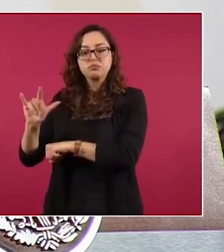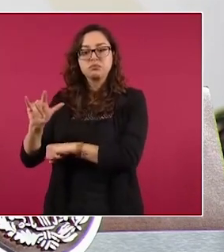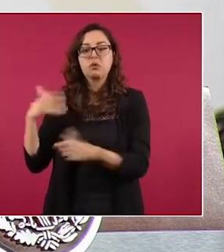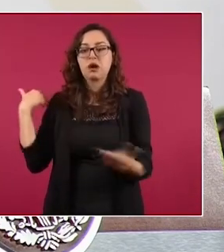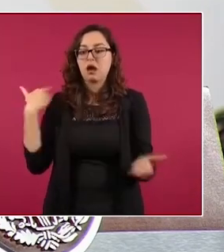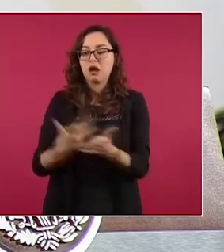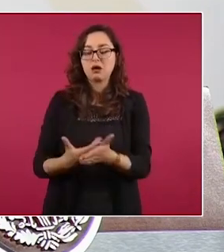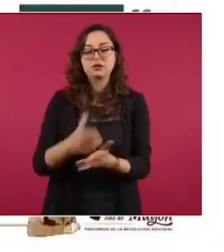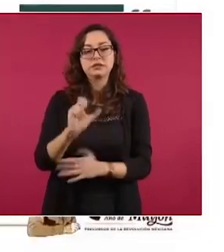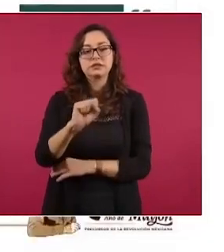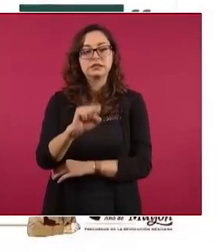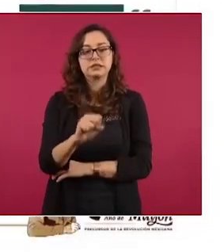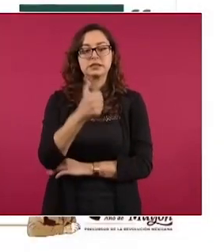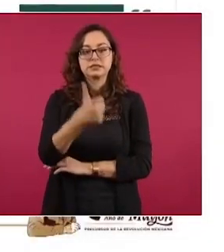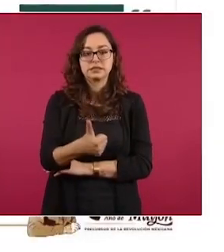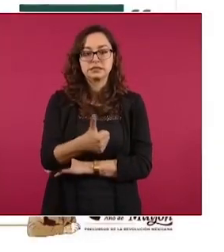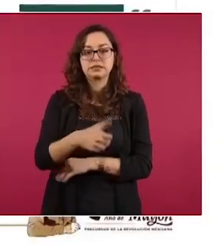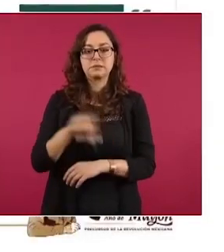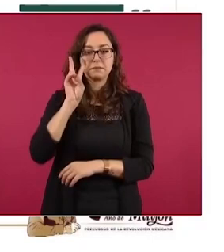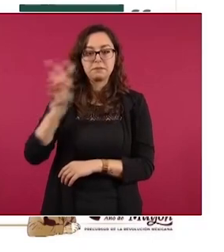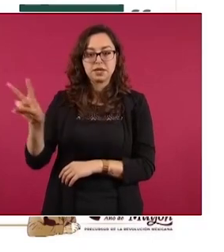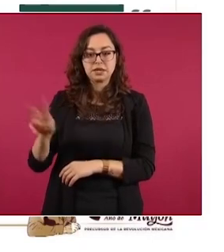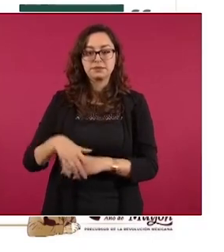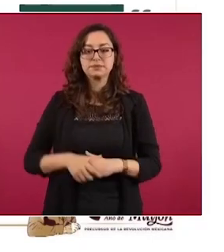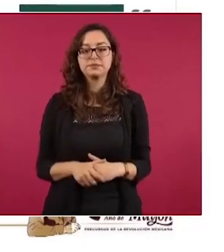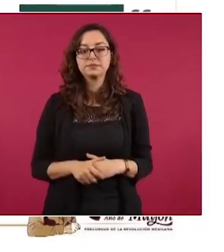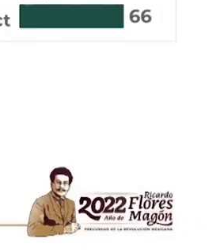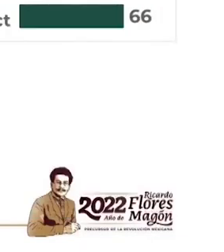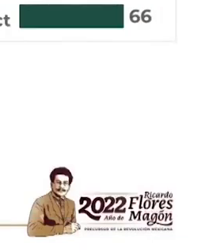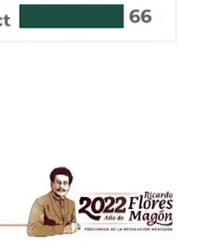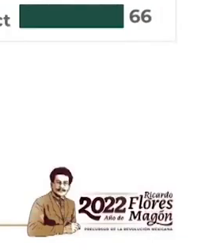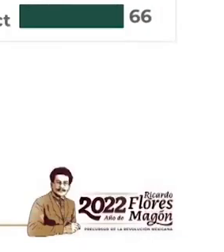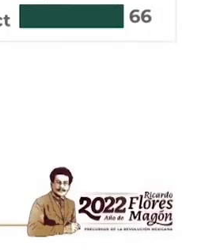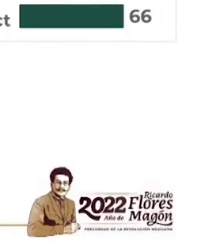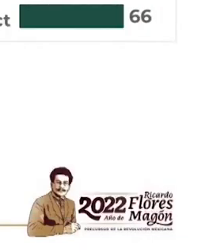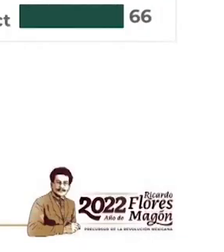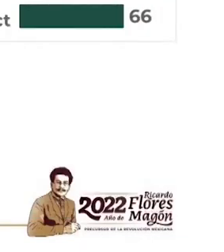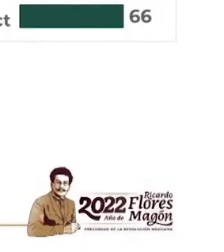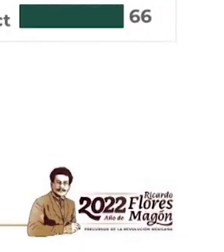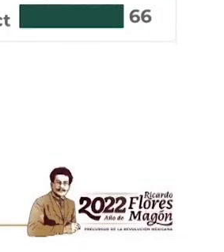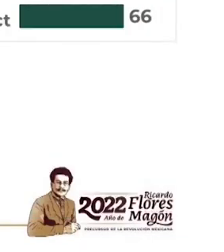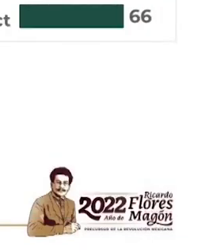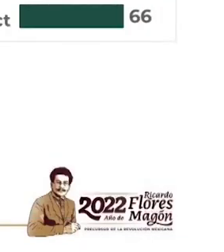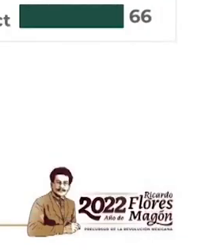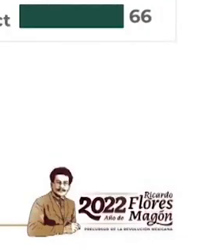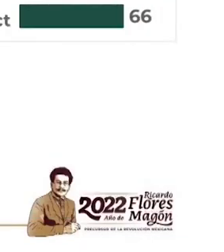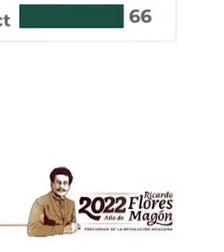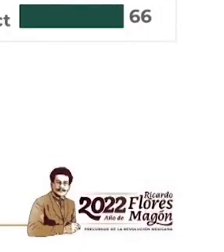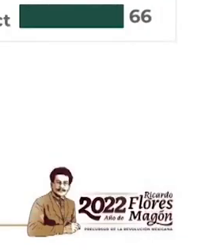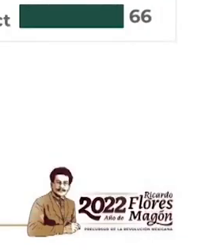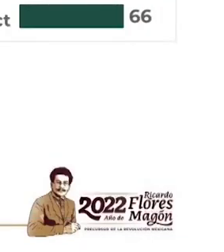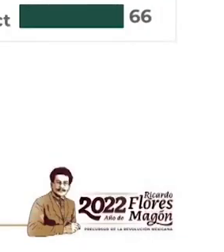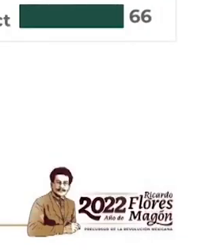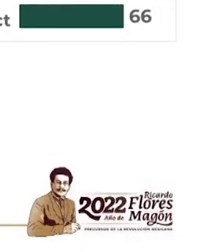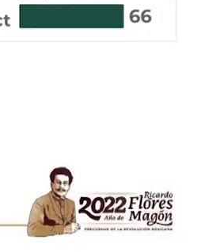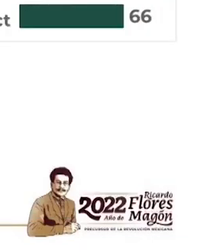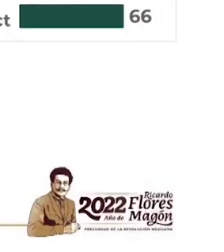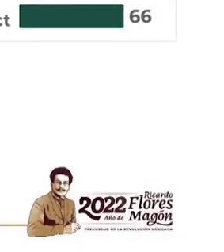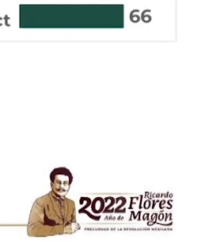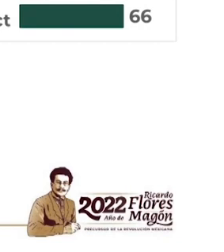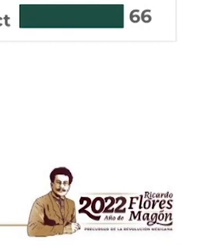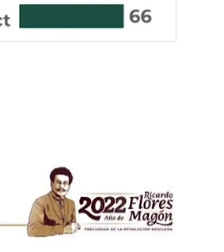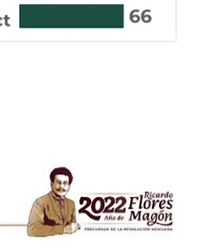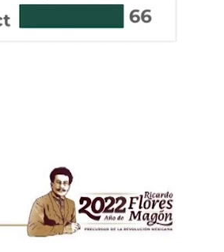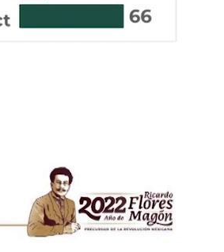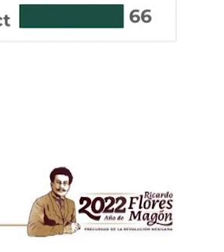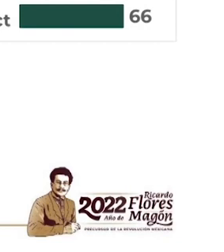66 y eso nos ha permitido tener un acumulado de 3 mil 565